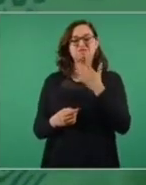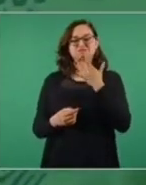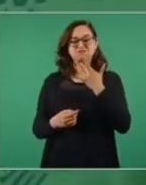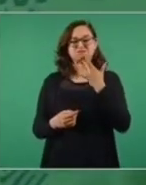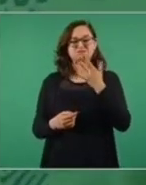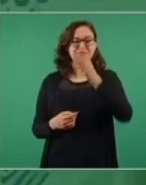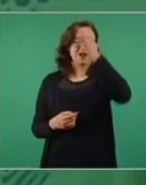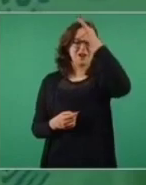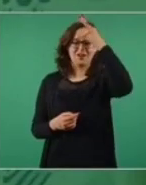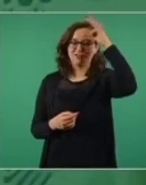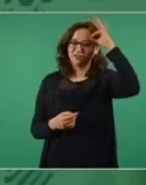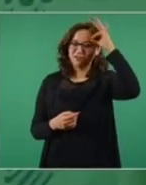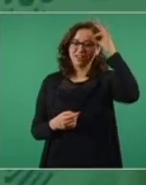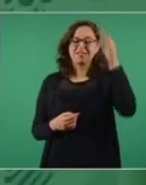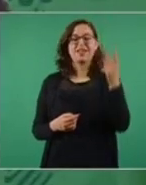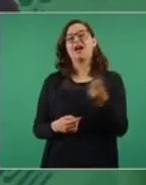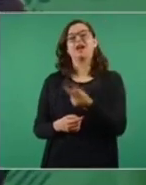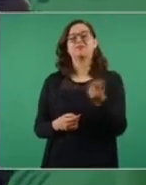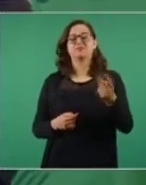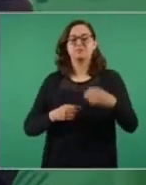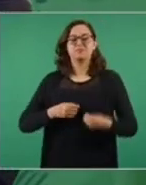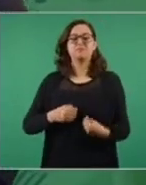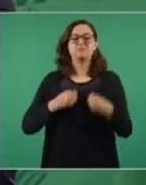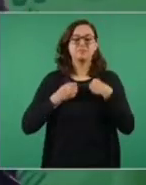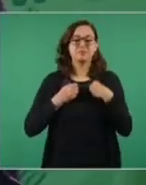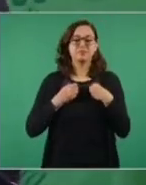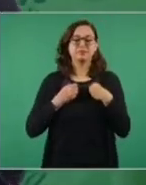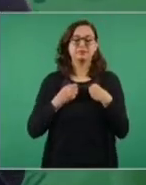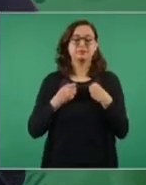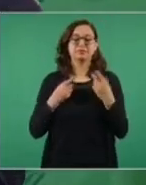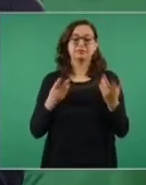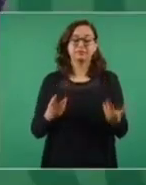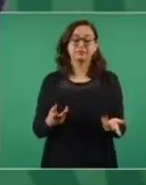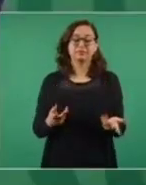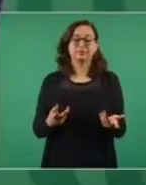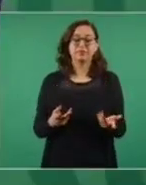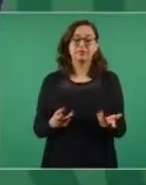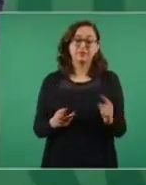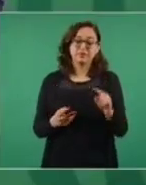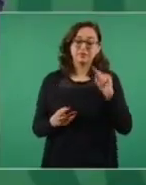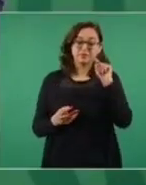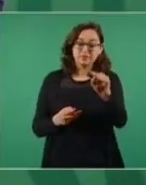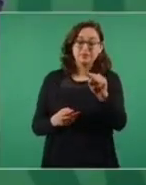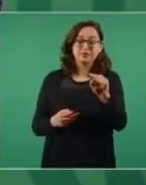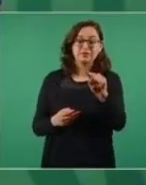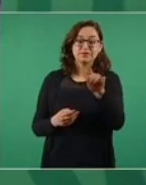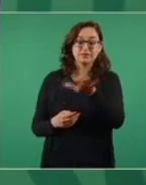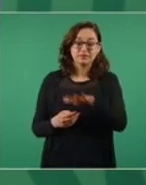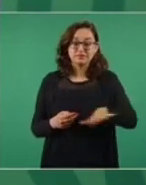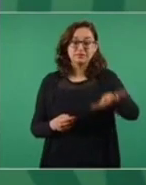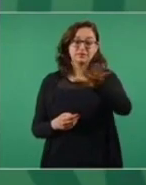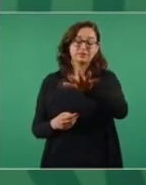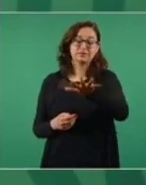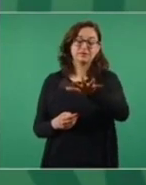vivió gente muy